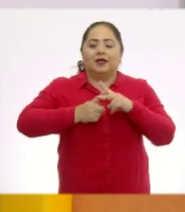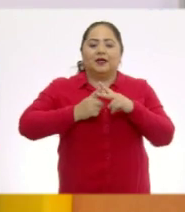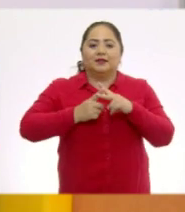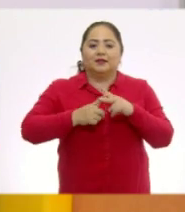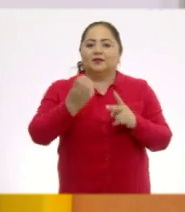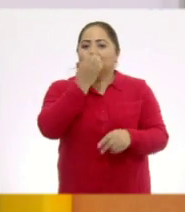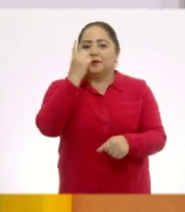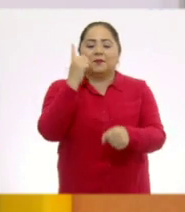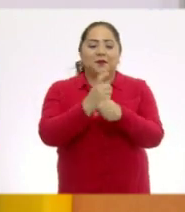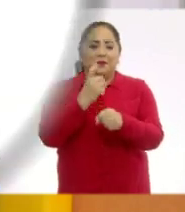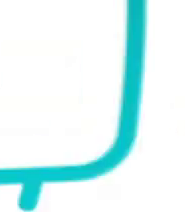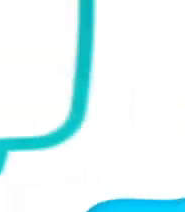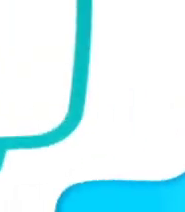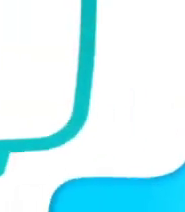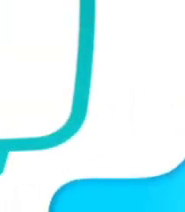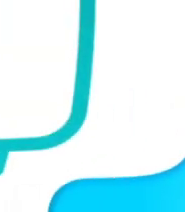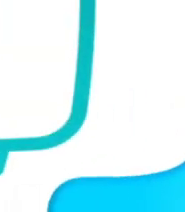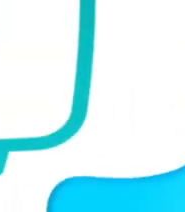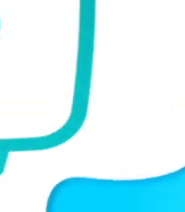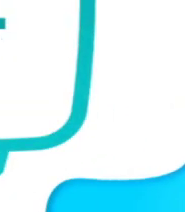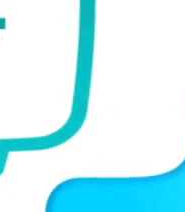matemáticas del primer grado.